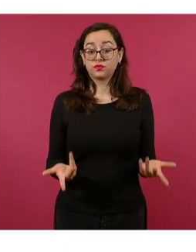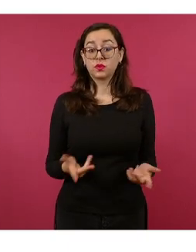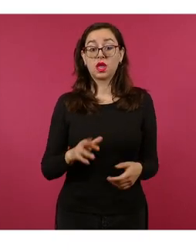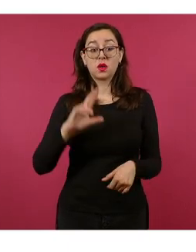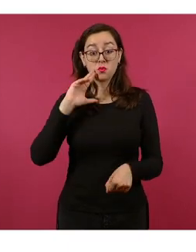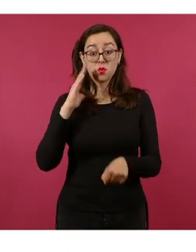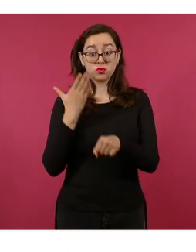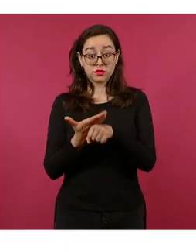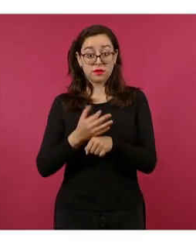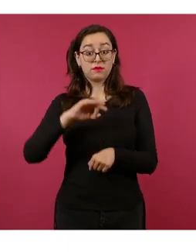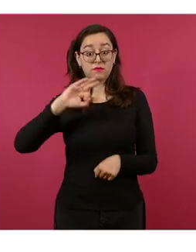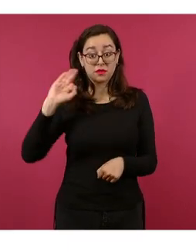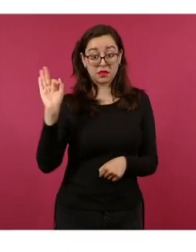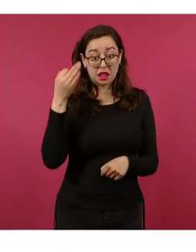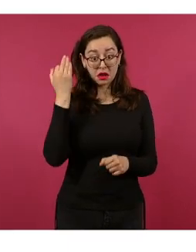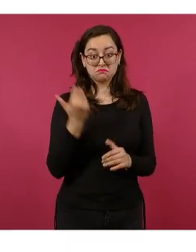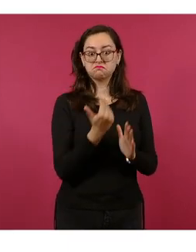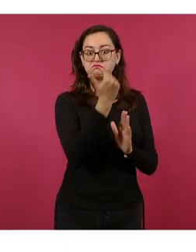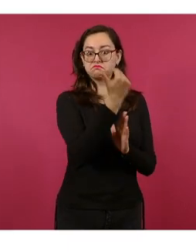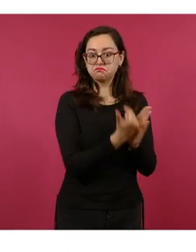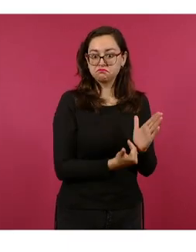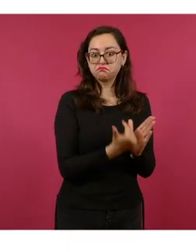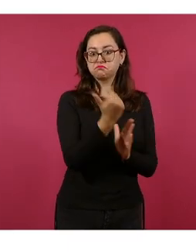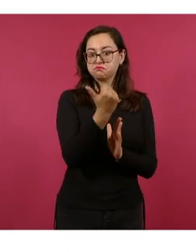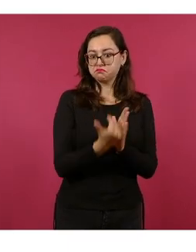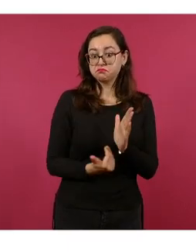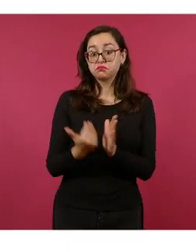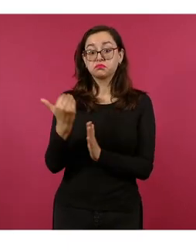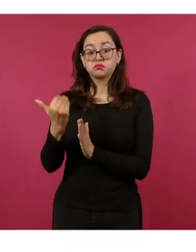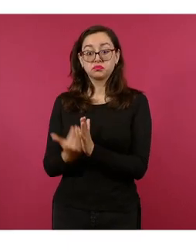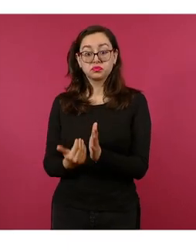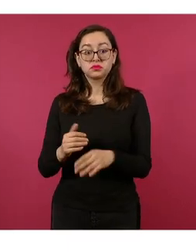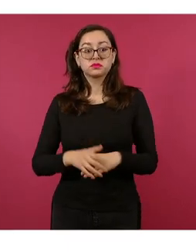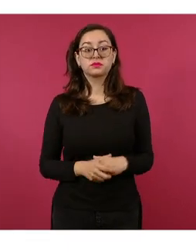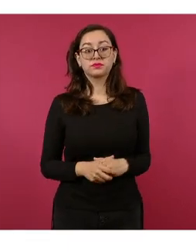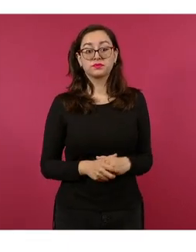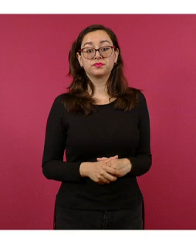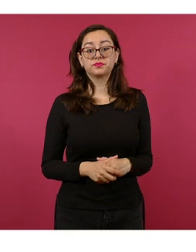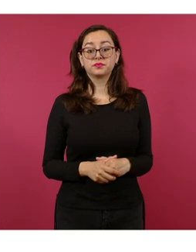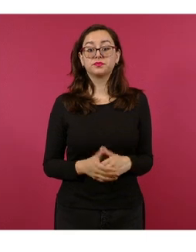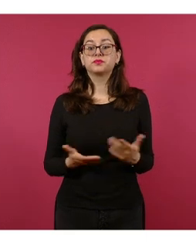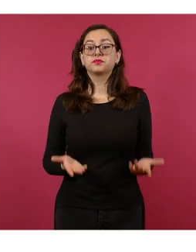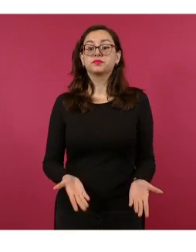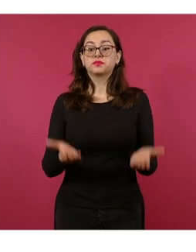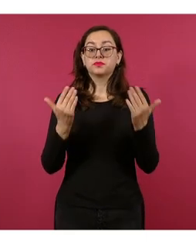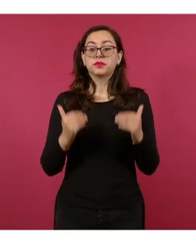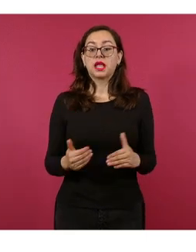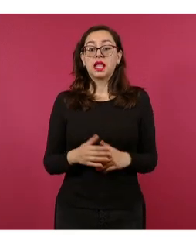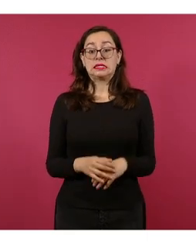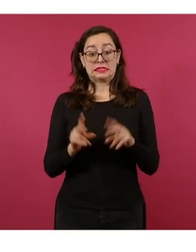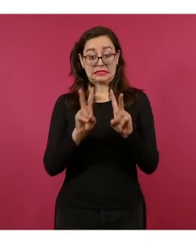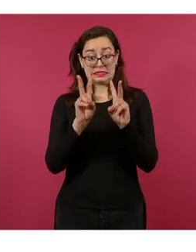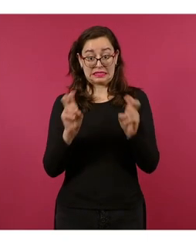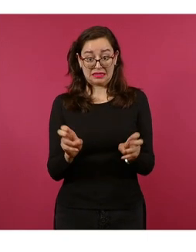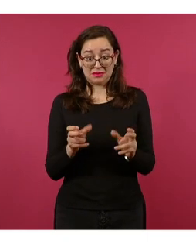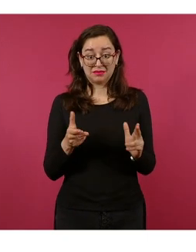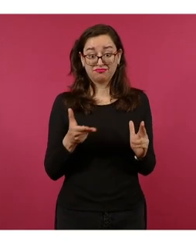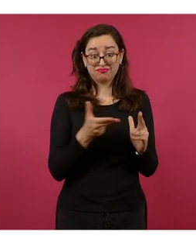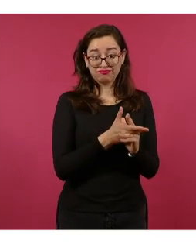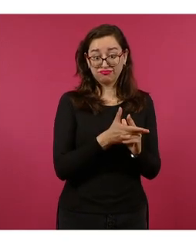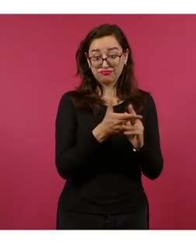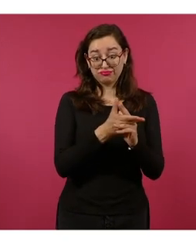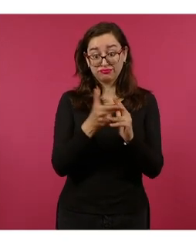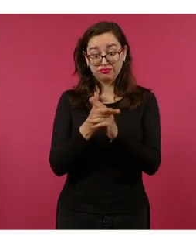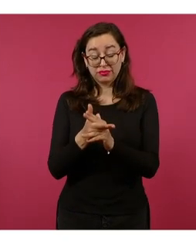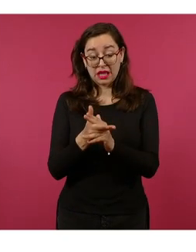reducciones. Adelante. En cuanto al homicidio doloso, seguimos intensificando las acciones con